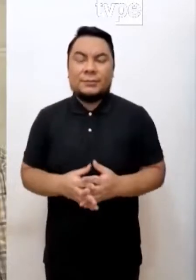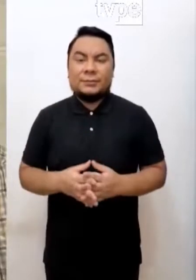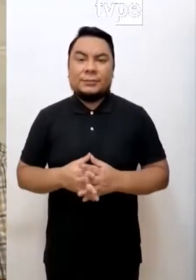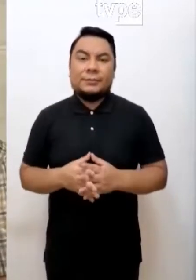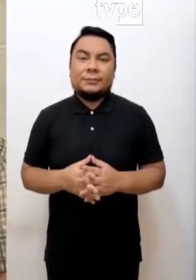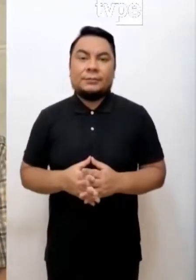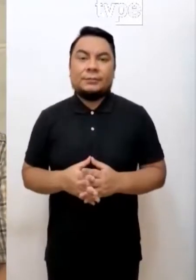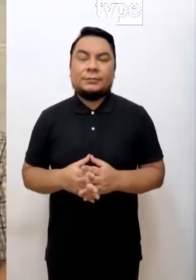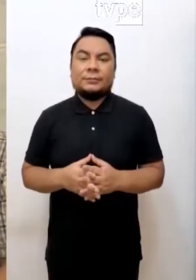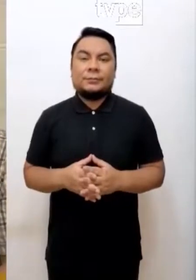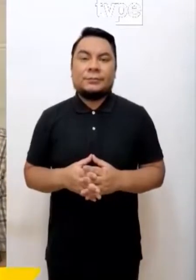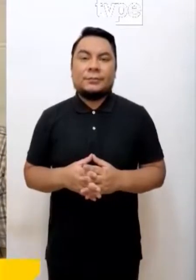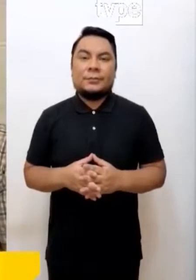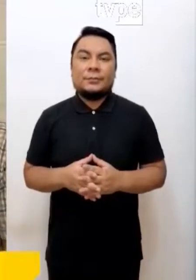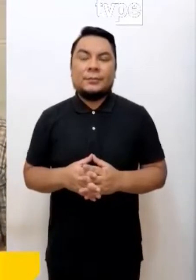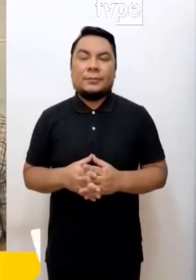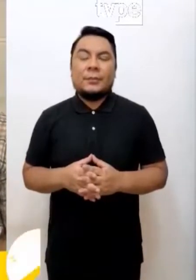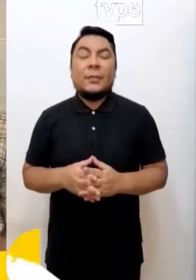necesario.